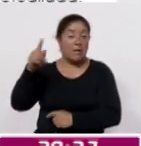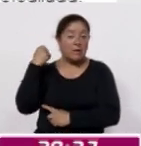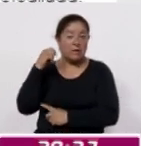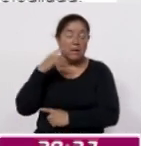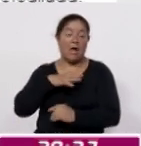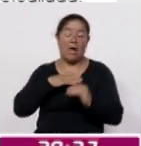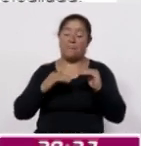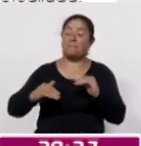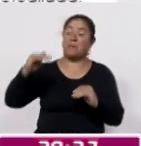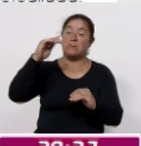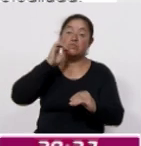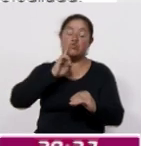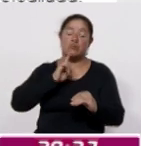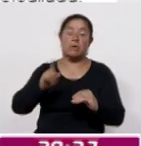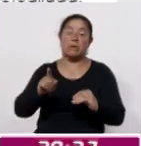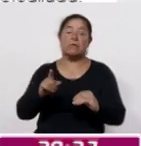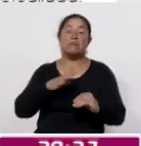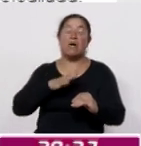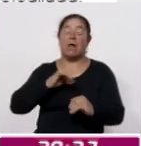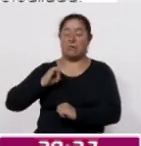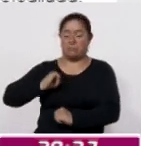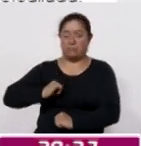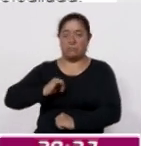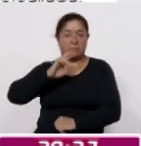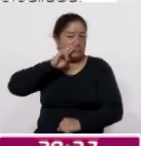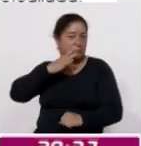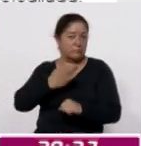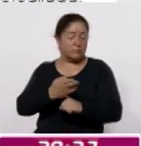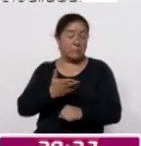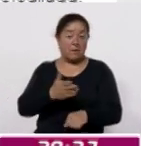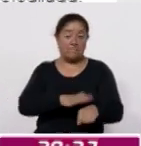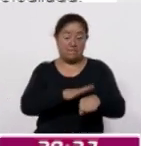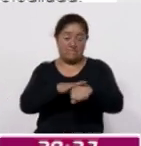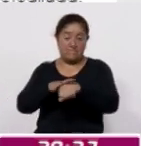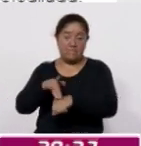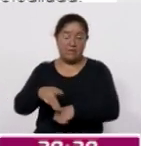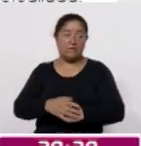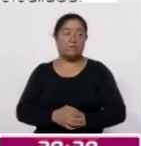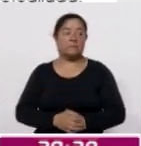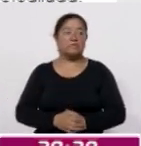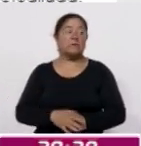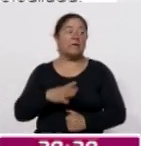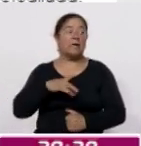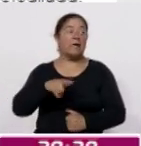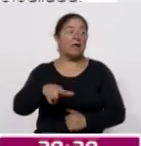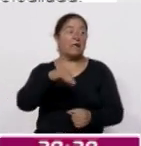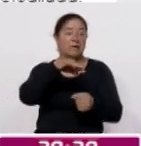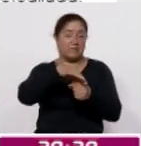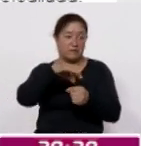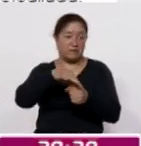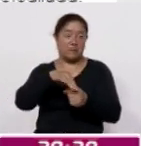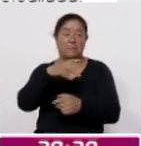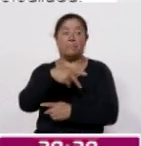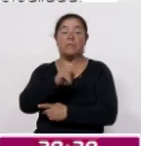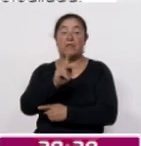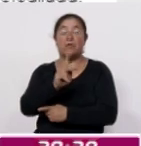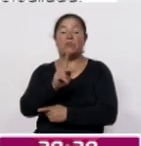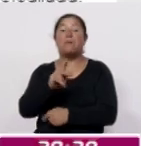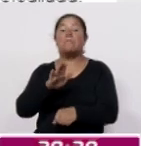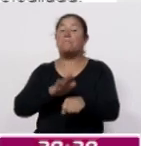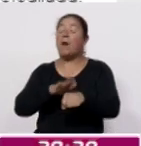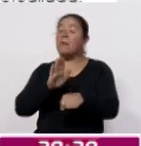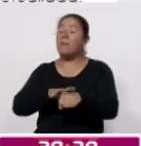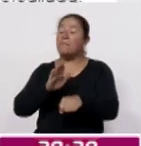Tabasco hasta rebasamos las mujeres en cargos, cuanto y más en los cargos de elección, pero con mayor